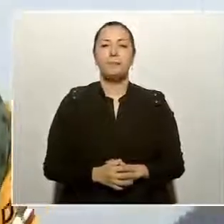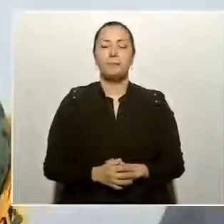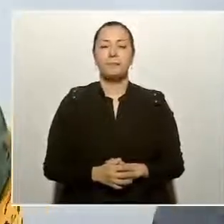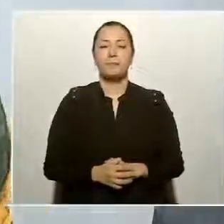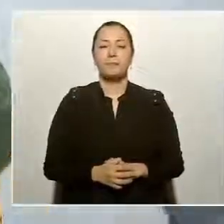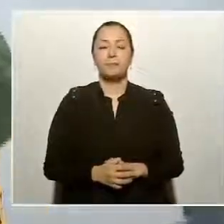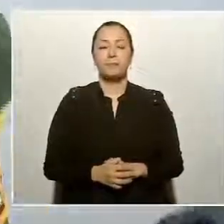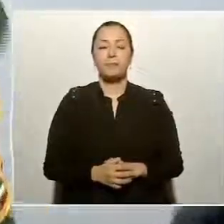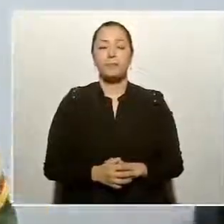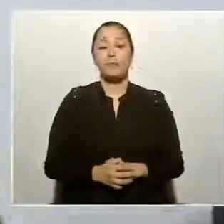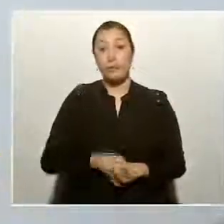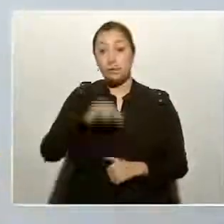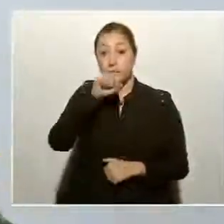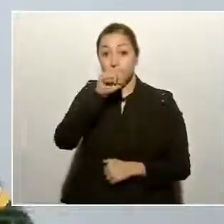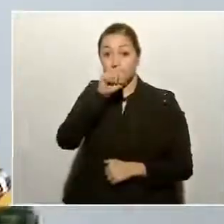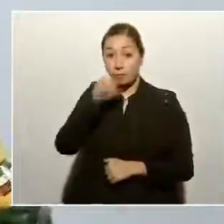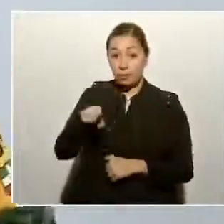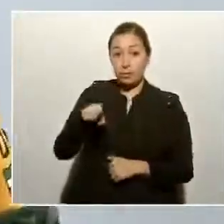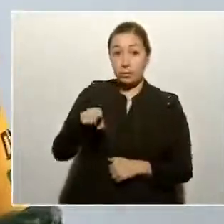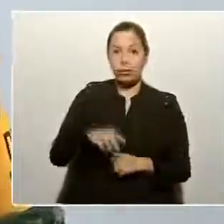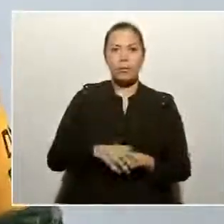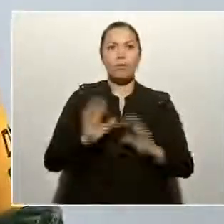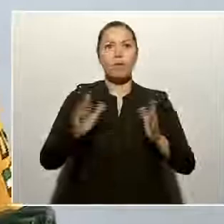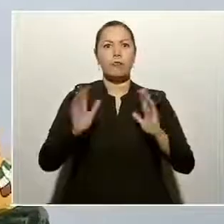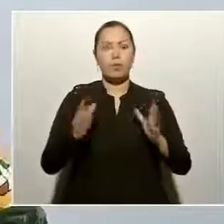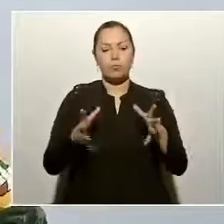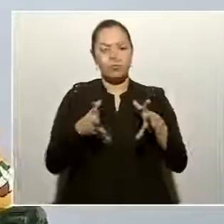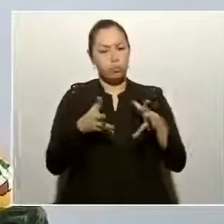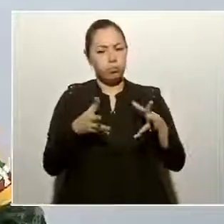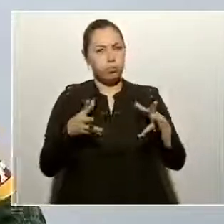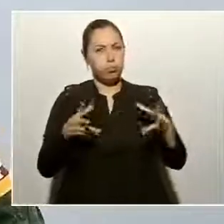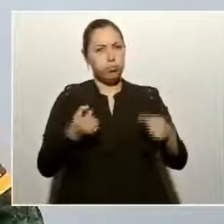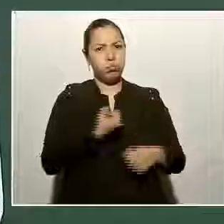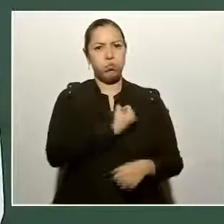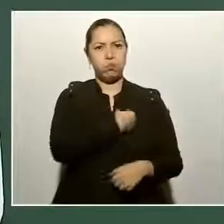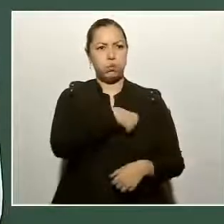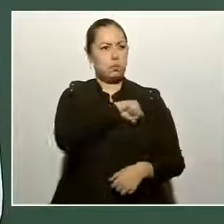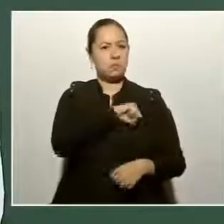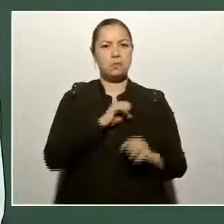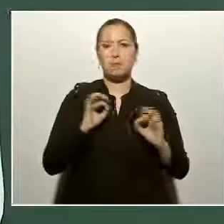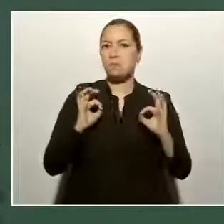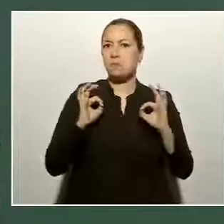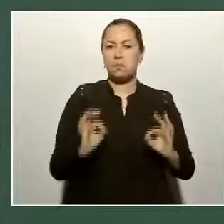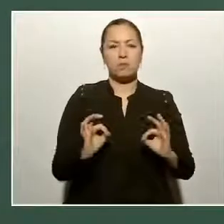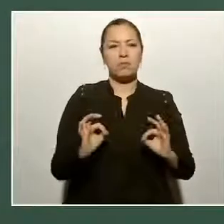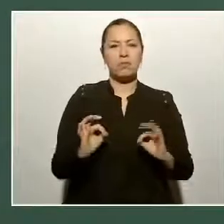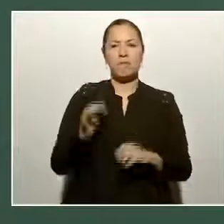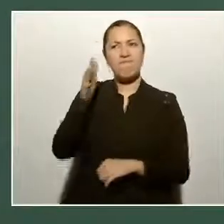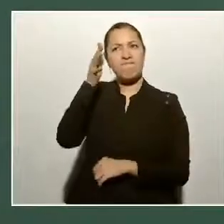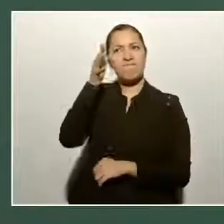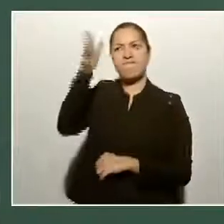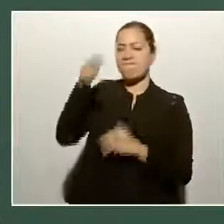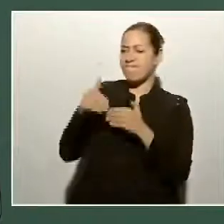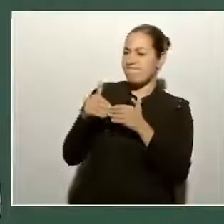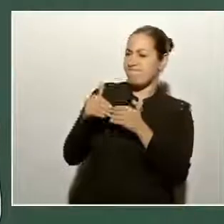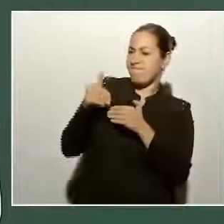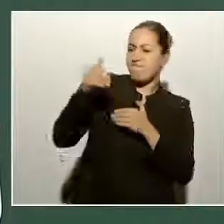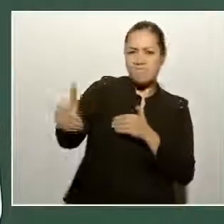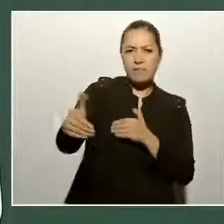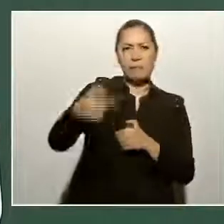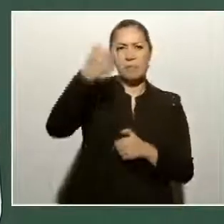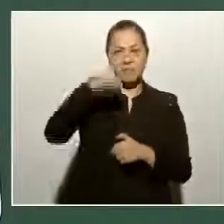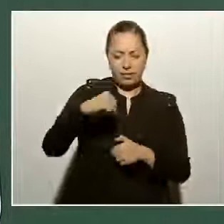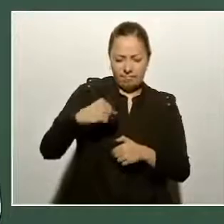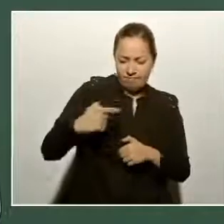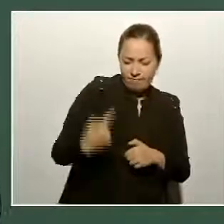que también ya está recuperado y vamos hacia adelante a seguir transformando